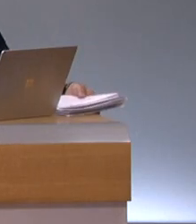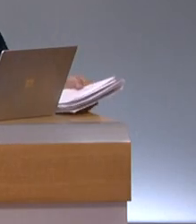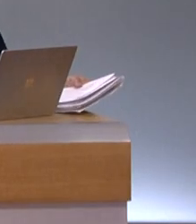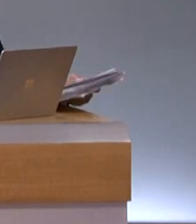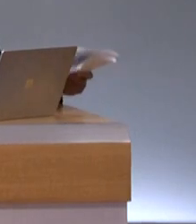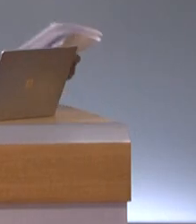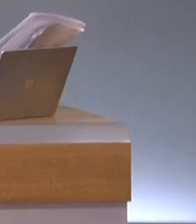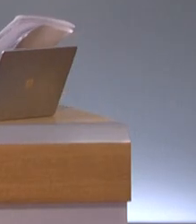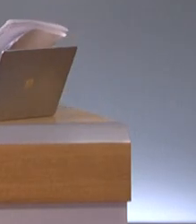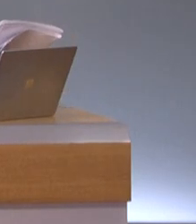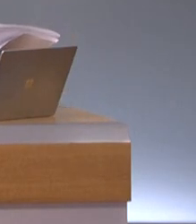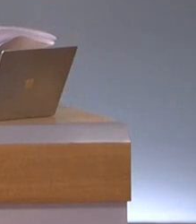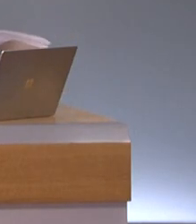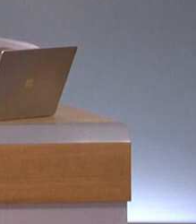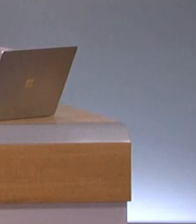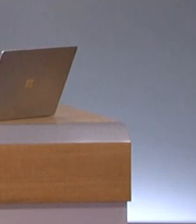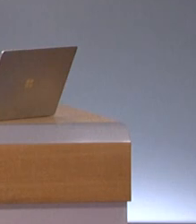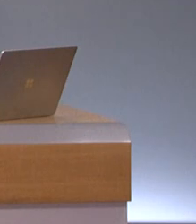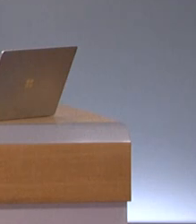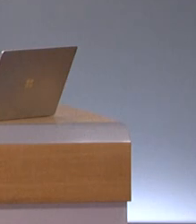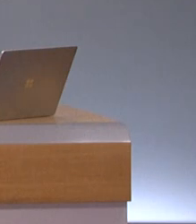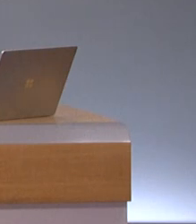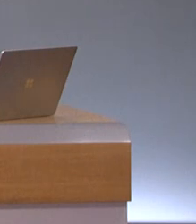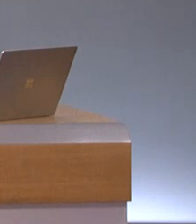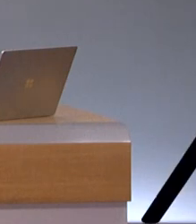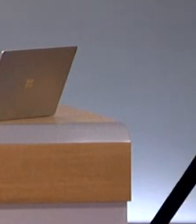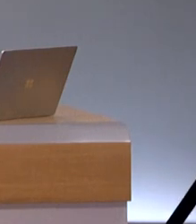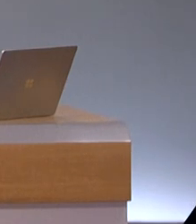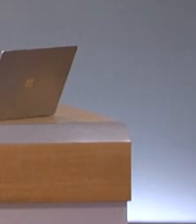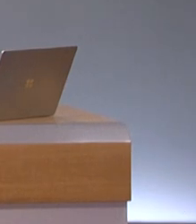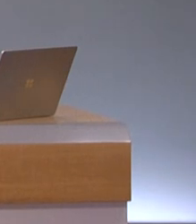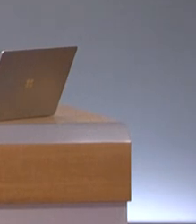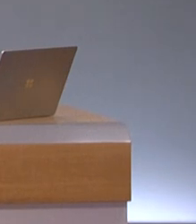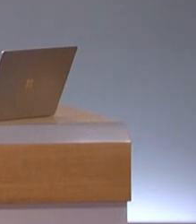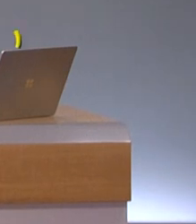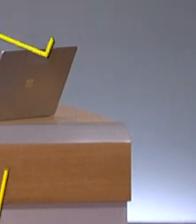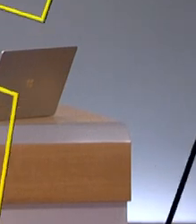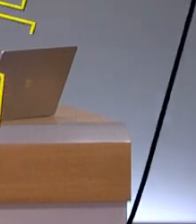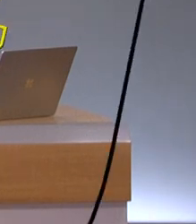pues si no hay más preguntas muchísimas gracias a todos ustedes gracias gracias